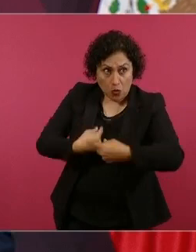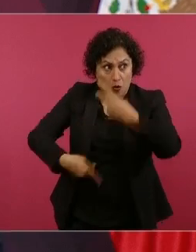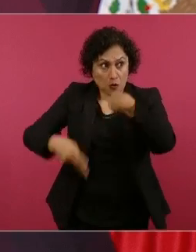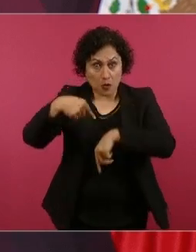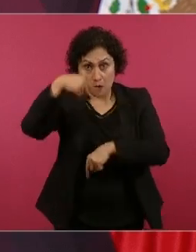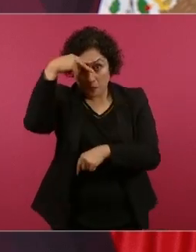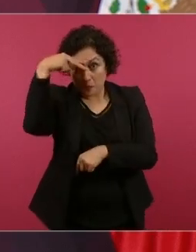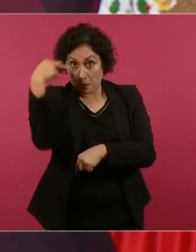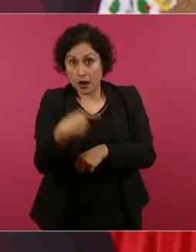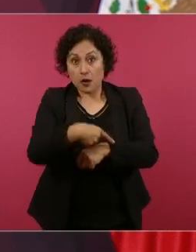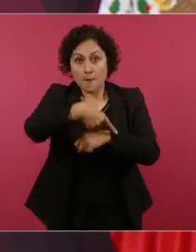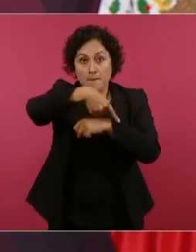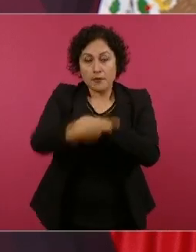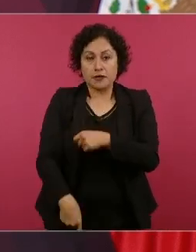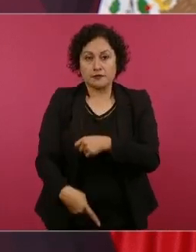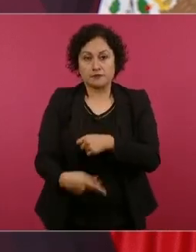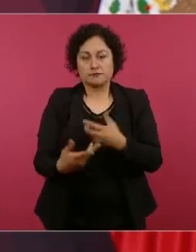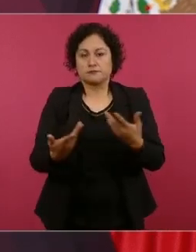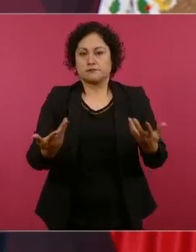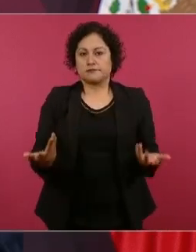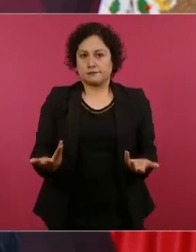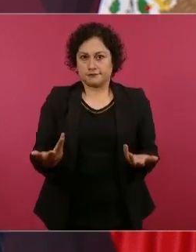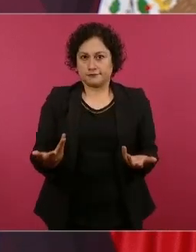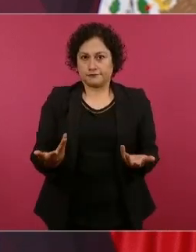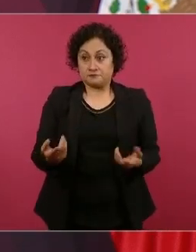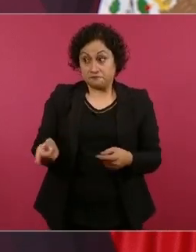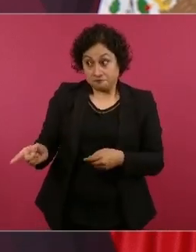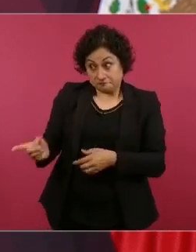Entonces, existe el documento.